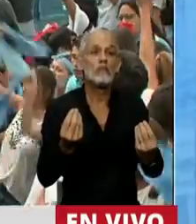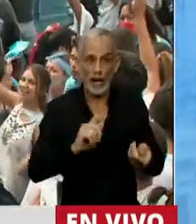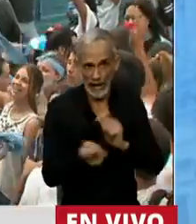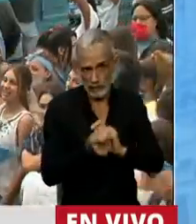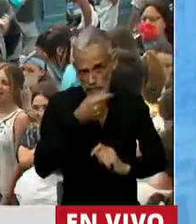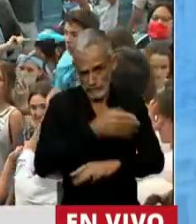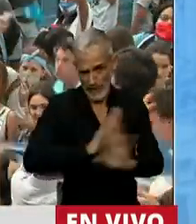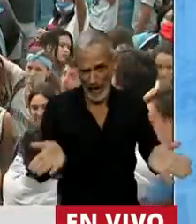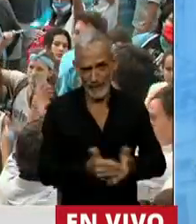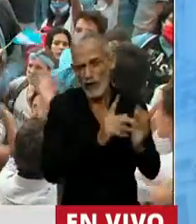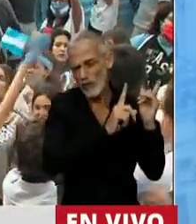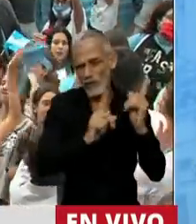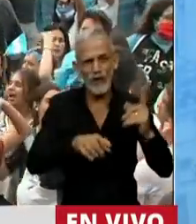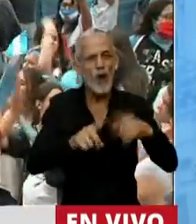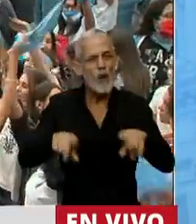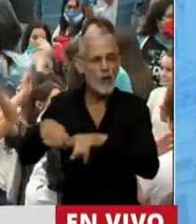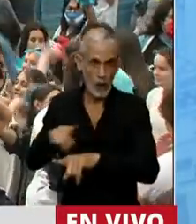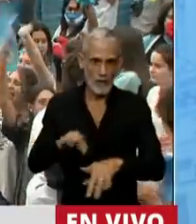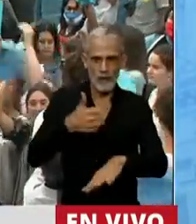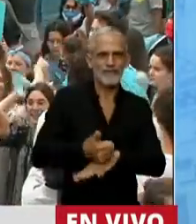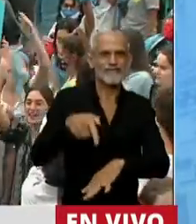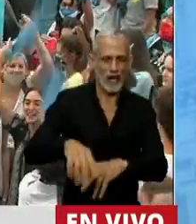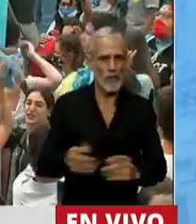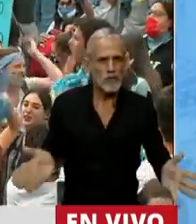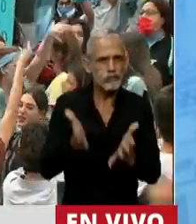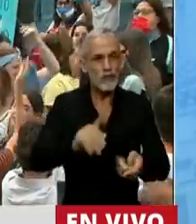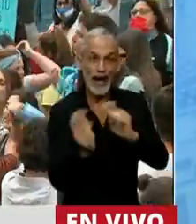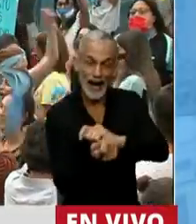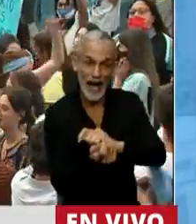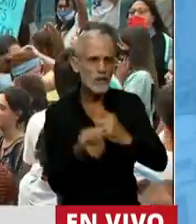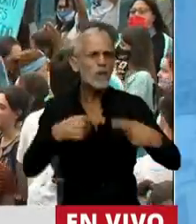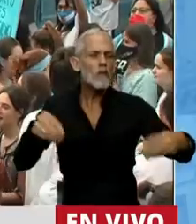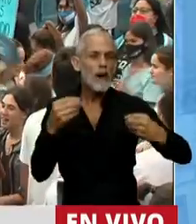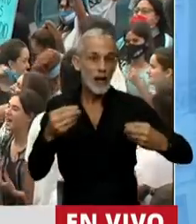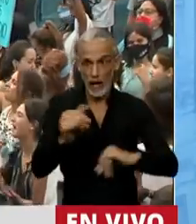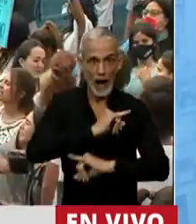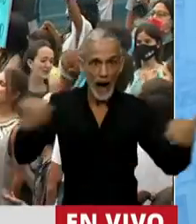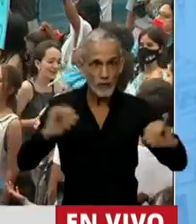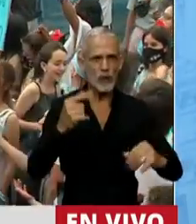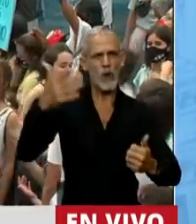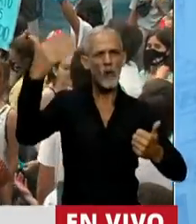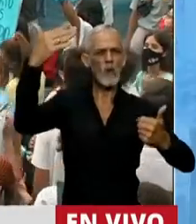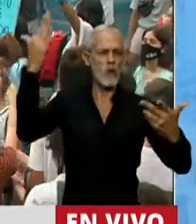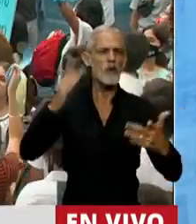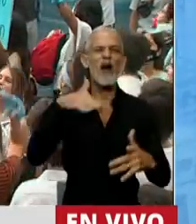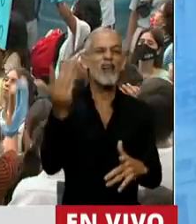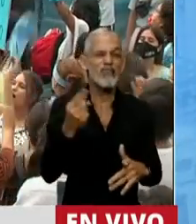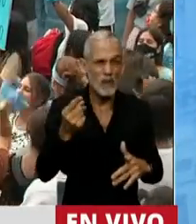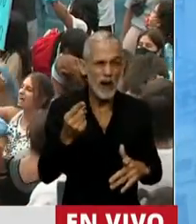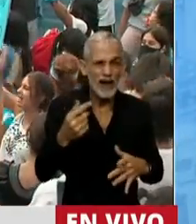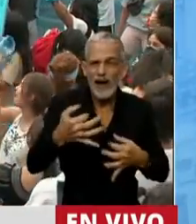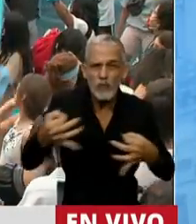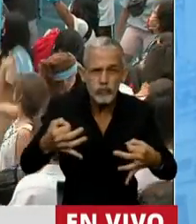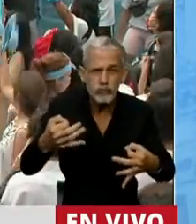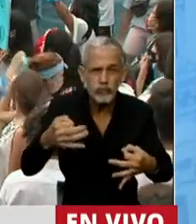no cambió nada. Y por eso estamos acá, para promover ese cambio en el sentido que anuncian sus discursos, pero que desconocen en sus